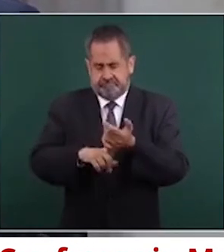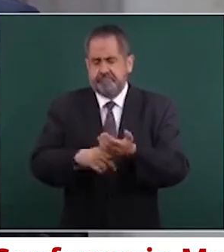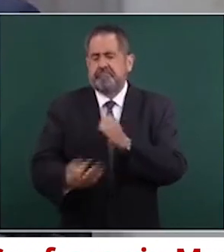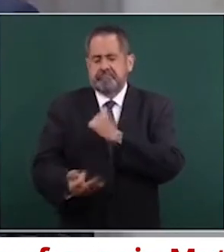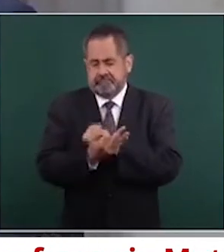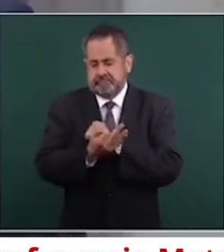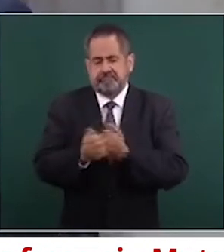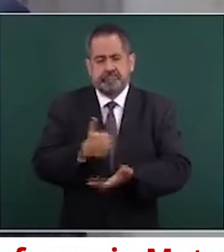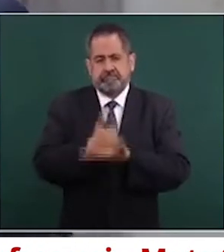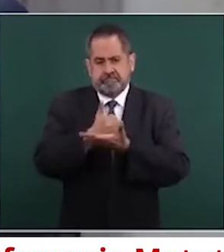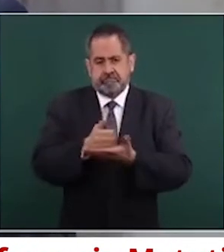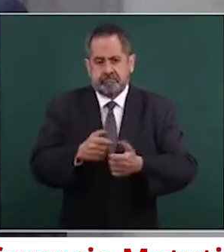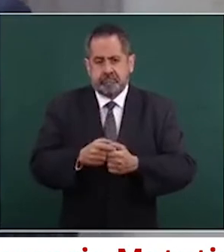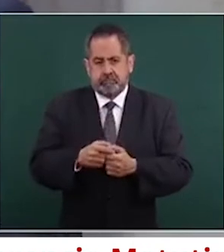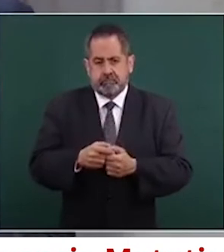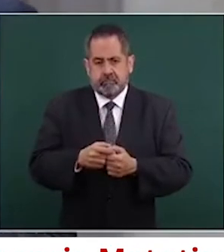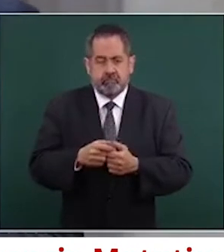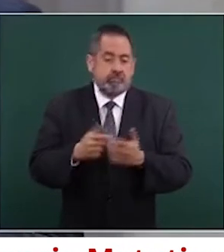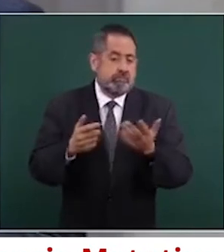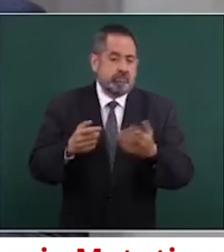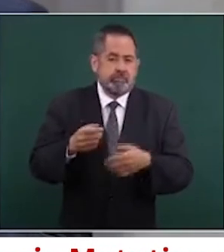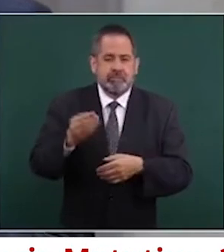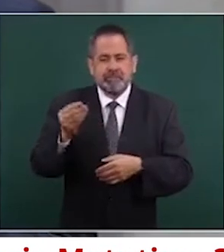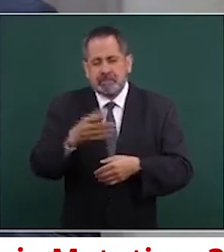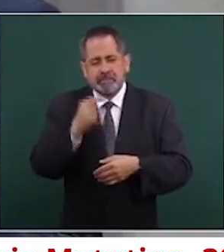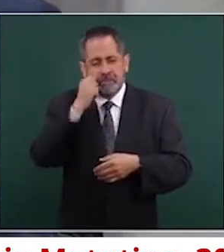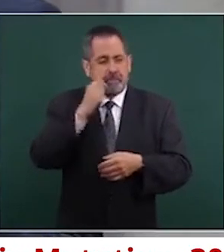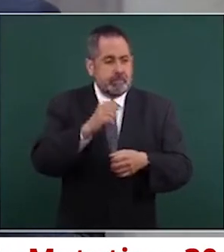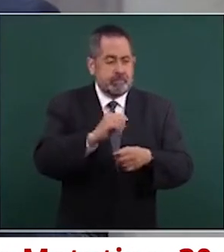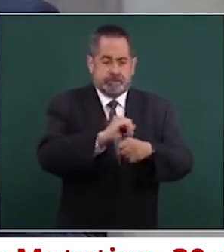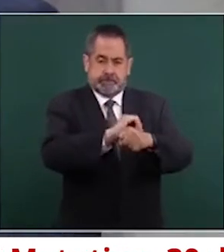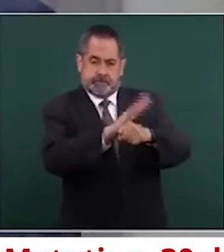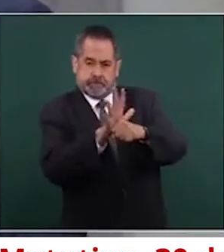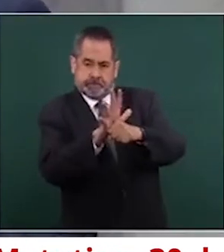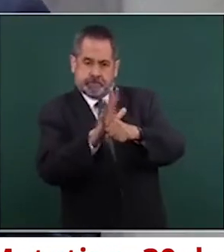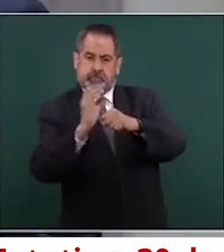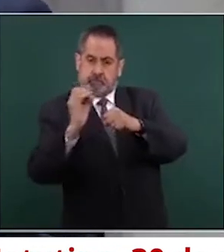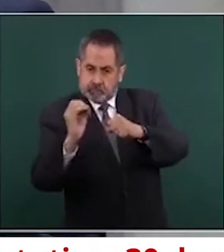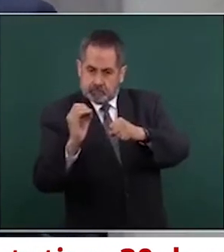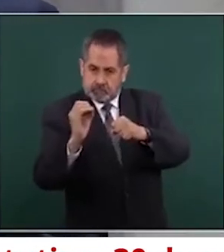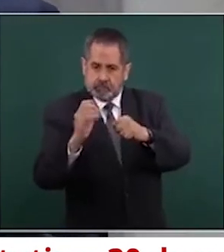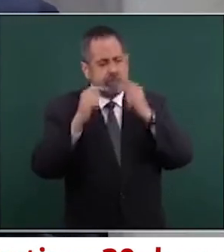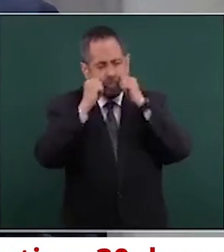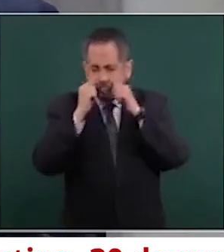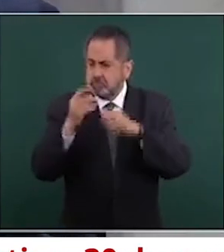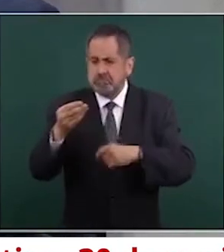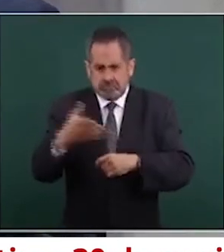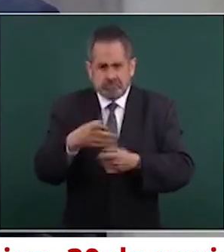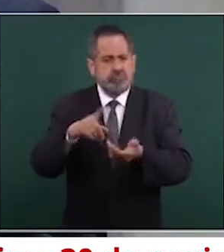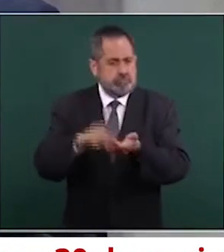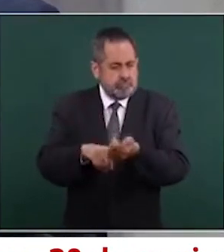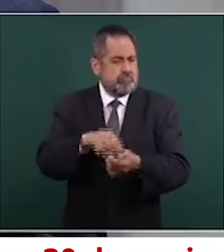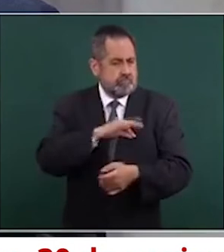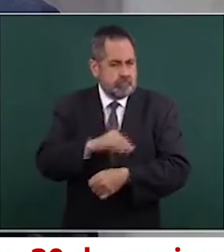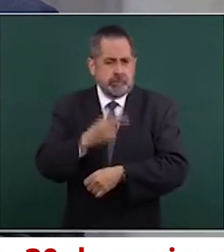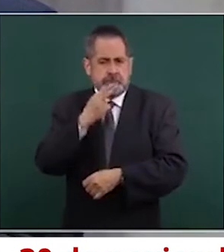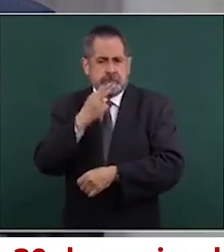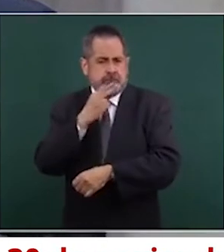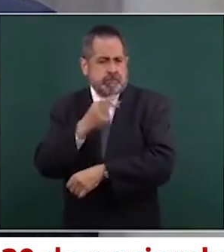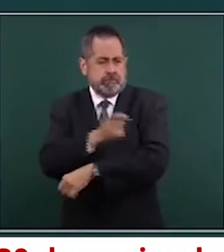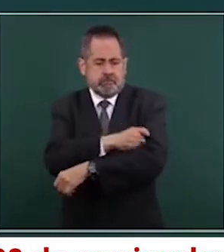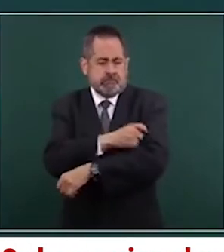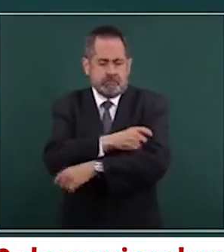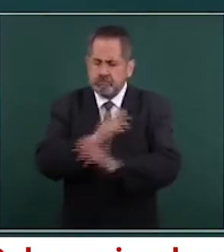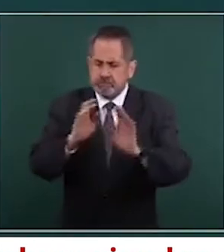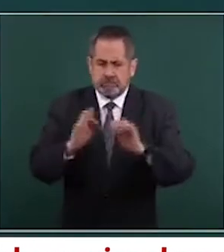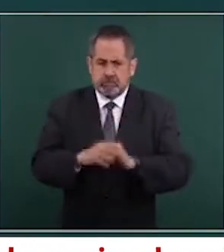que aunque se trate de una nueva variante, hasta ahora no hay